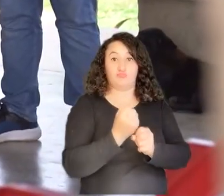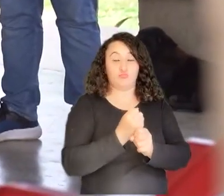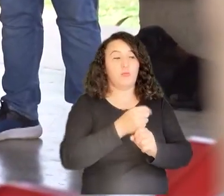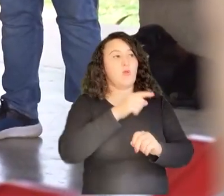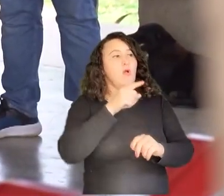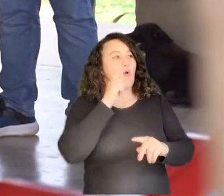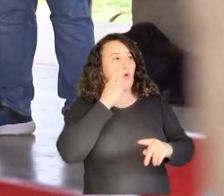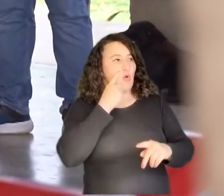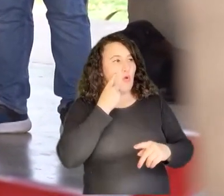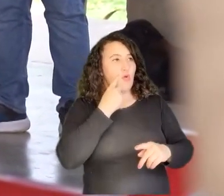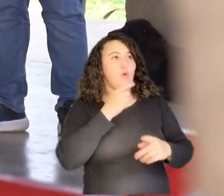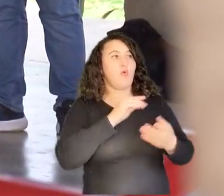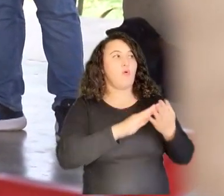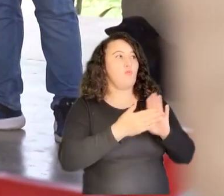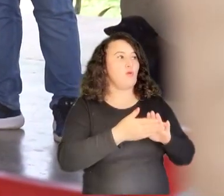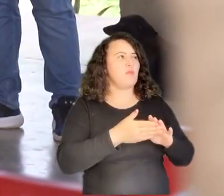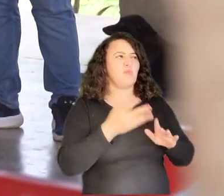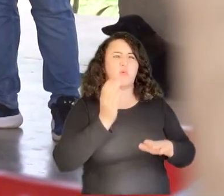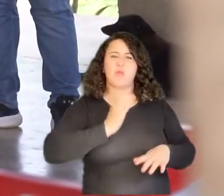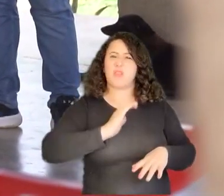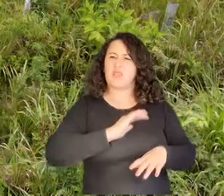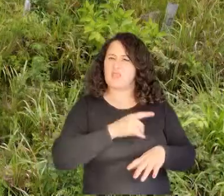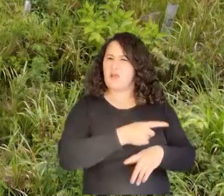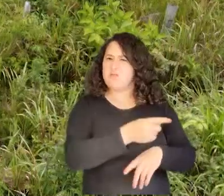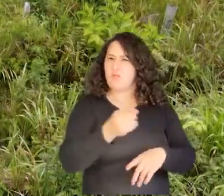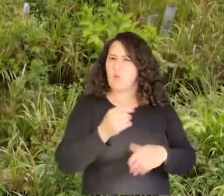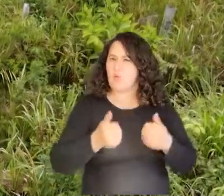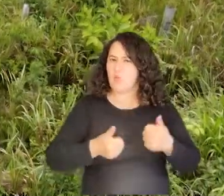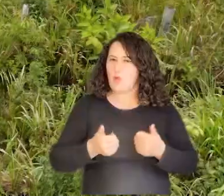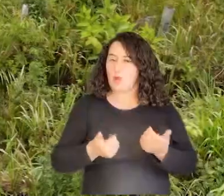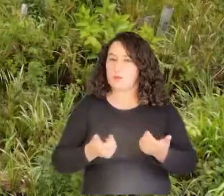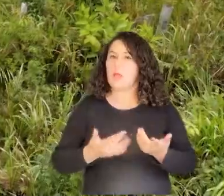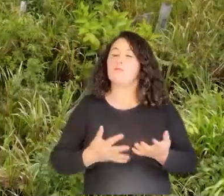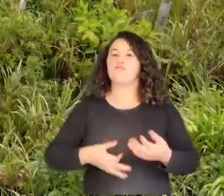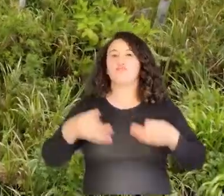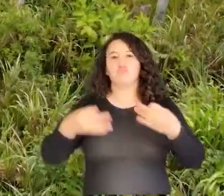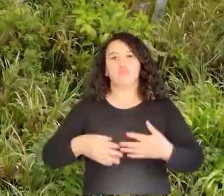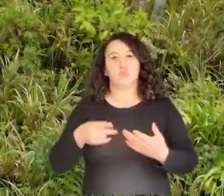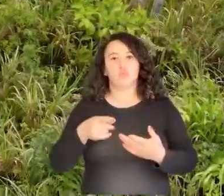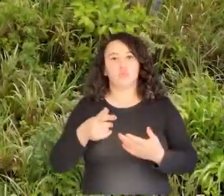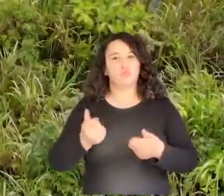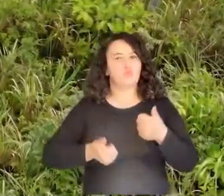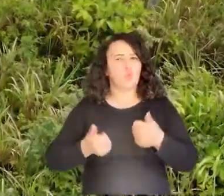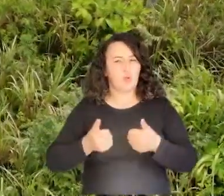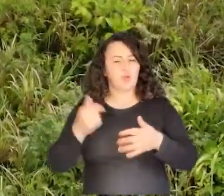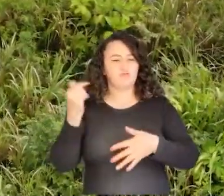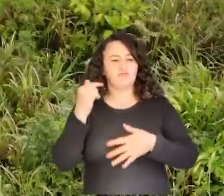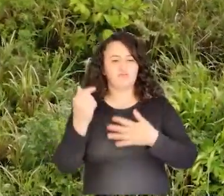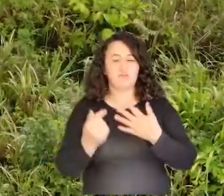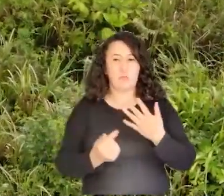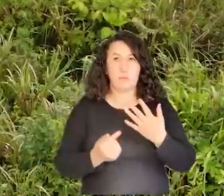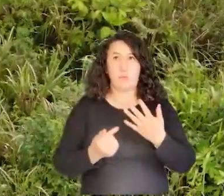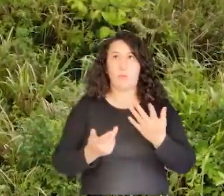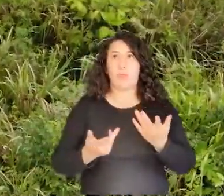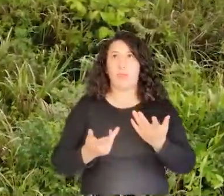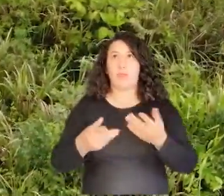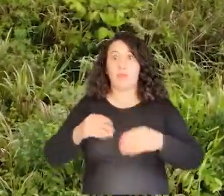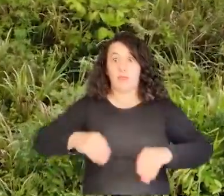esta es nuestra comunidad, pero ¿qué características tiene esa comunidad? Entonces, vamos a definir cuál es su territorio,